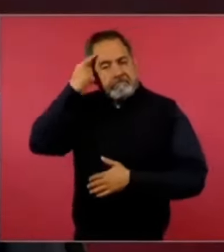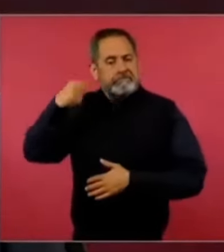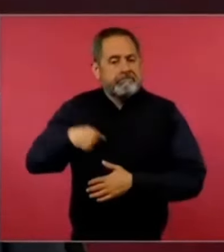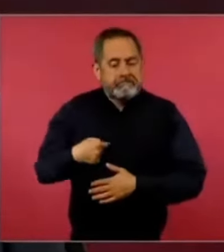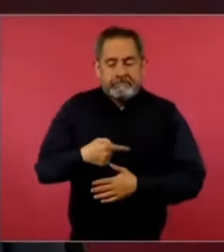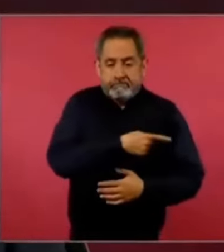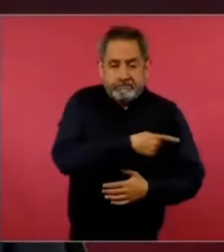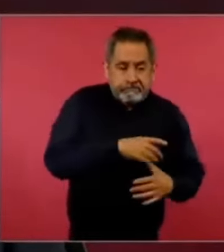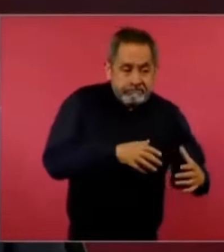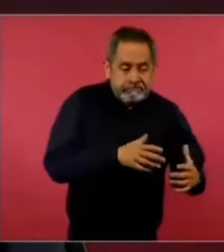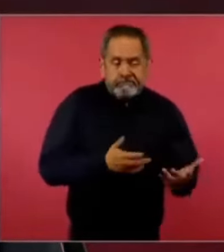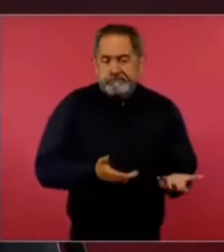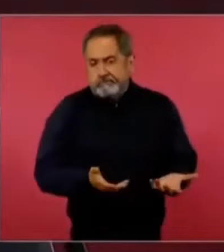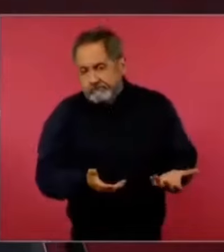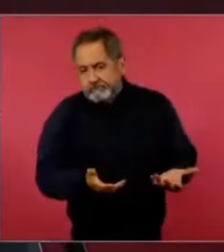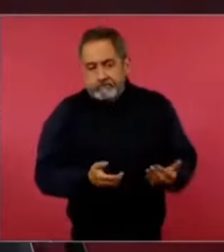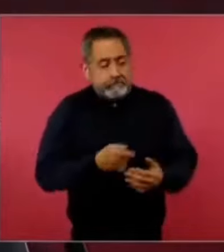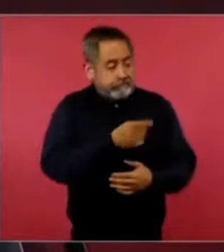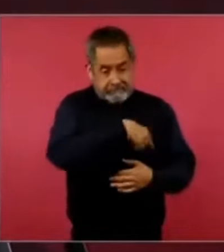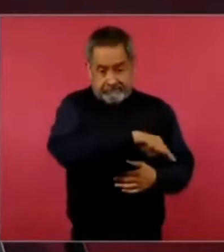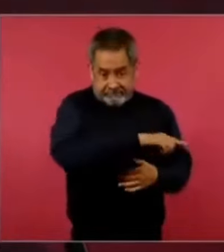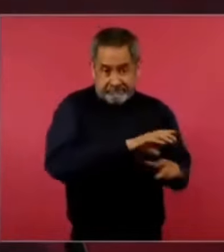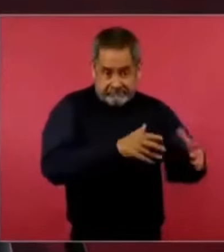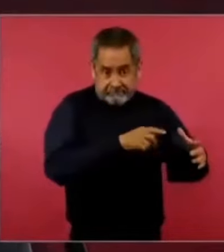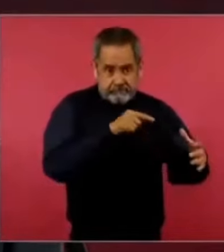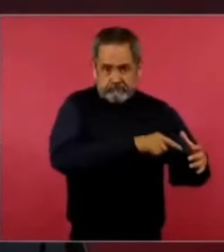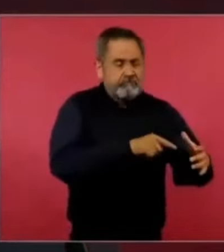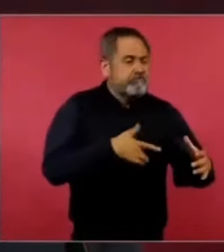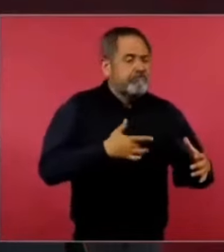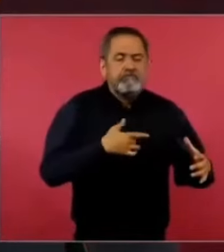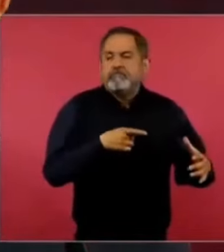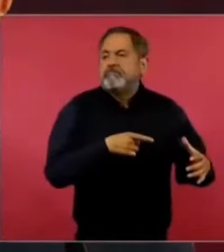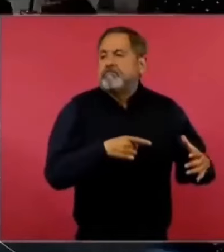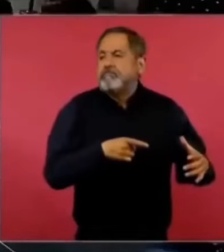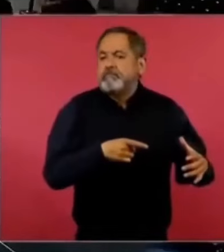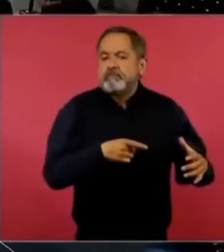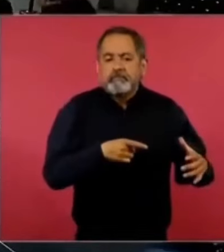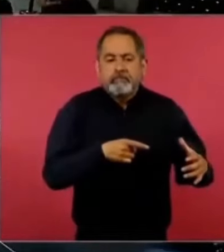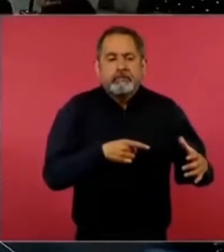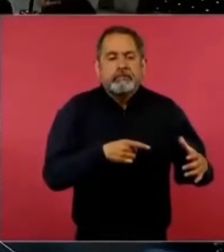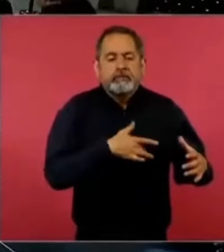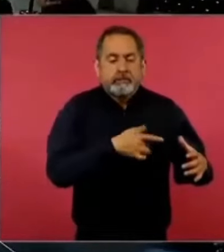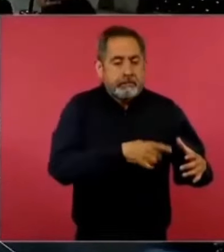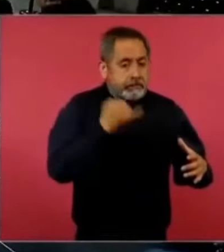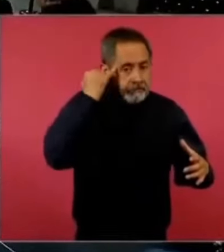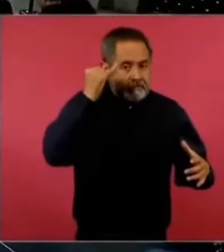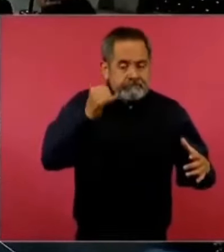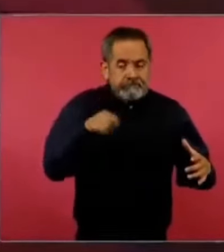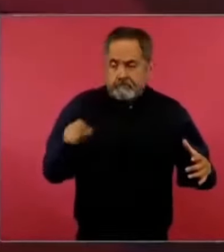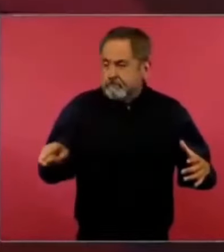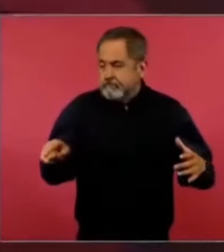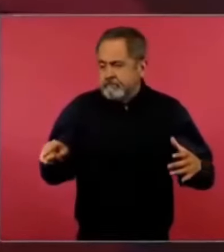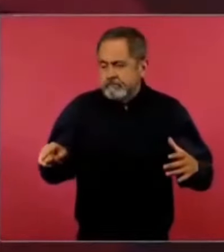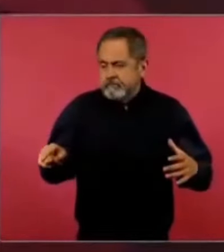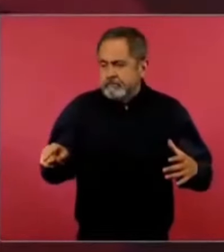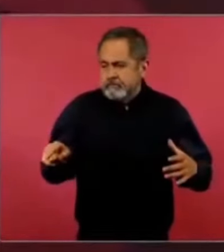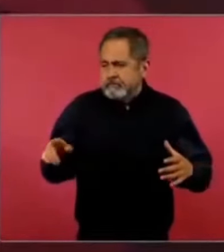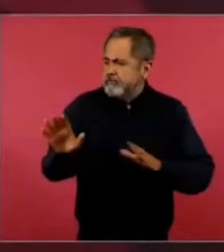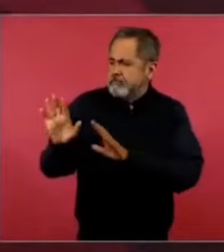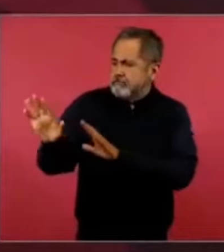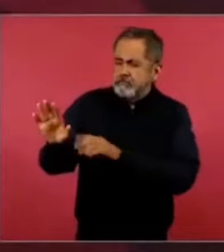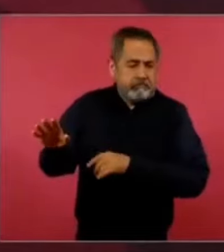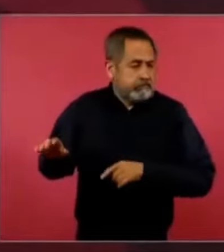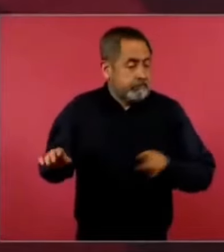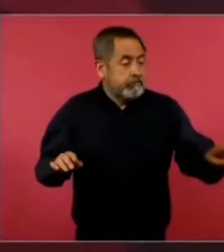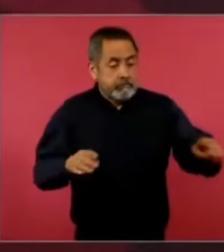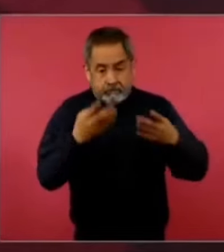Si ellos fueron los que impulsaron el que se convirtieran las deudas privadas